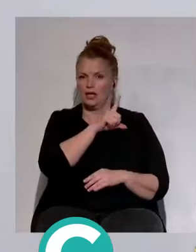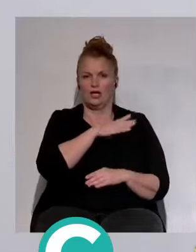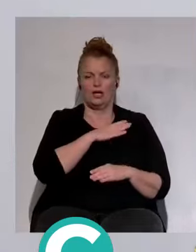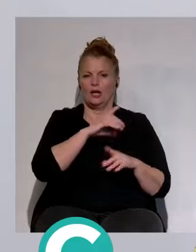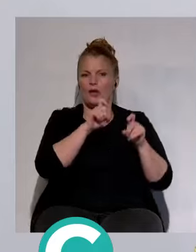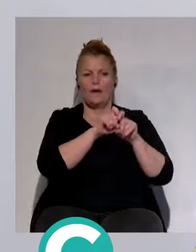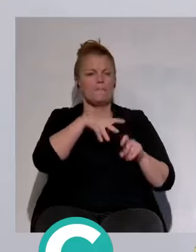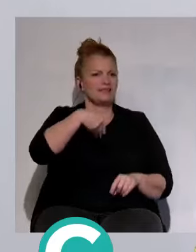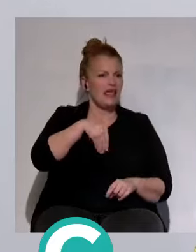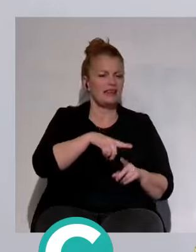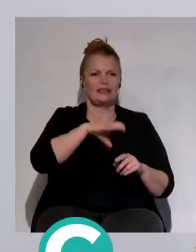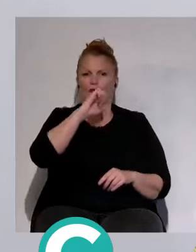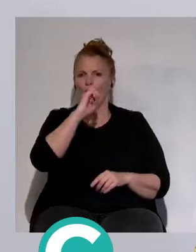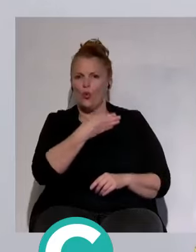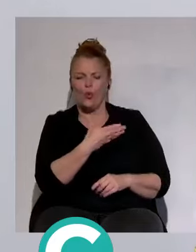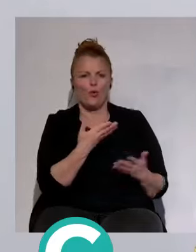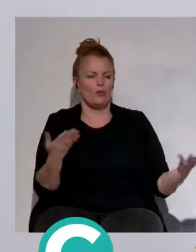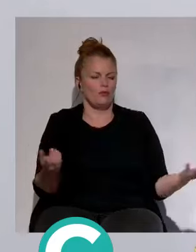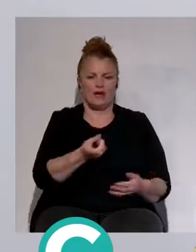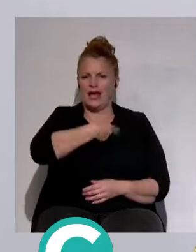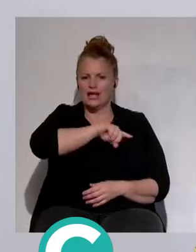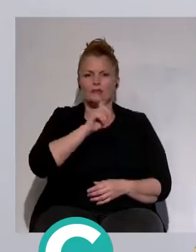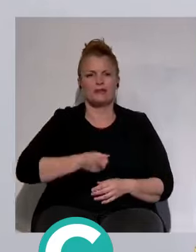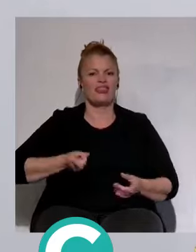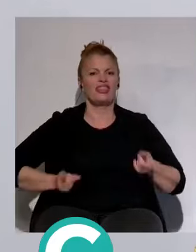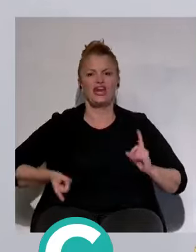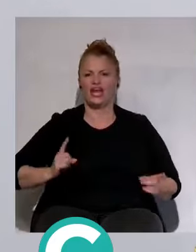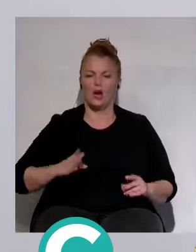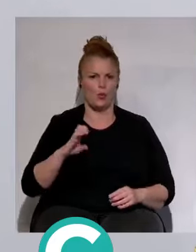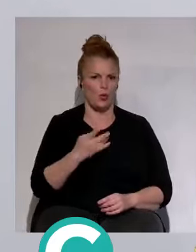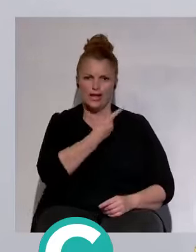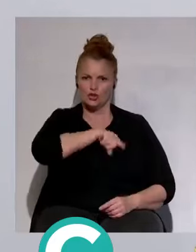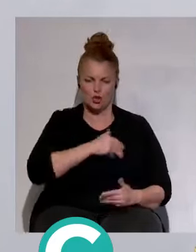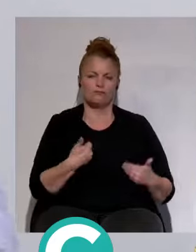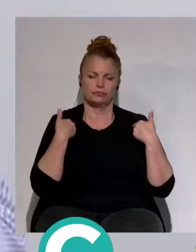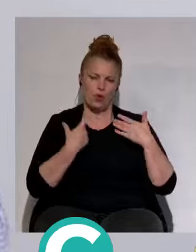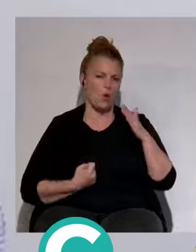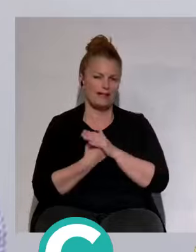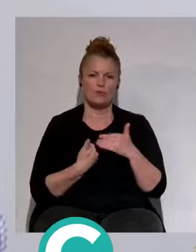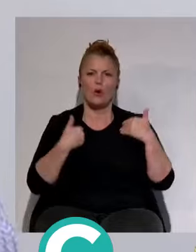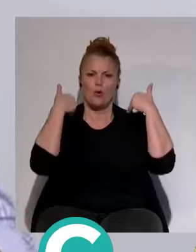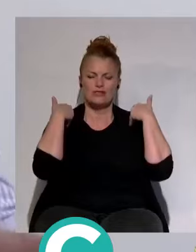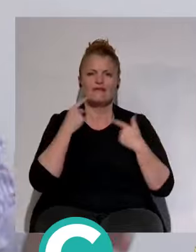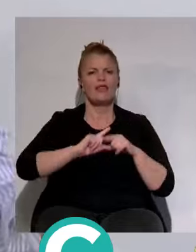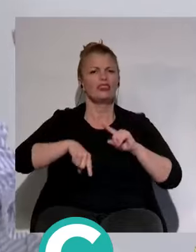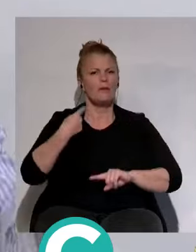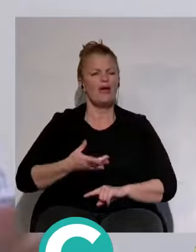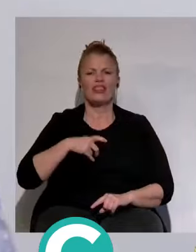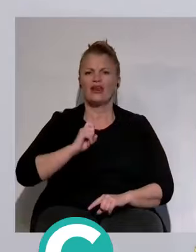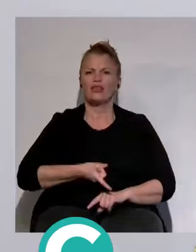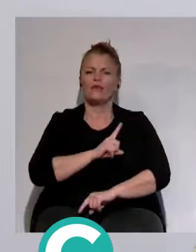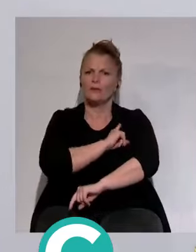llámese Vizcaíno o Contreras. Ellos son los que dirigen el club y son los máximos responsables. Después está la dirección